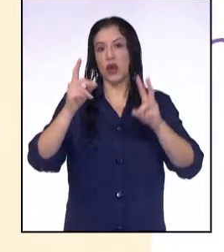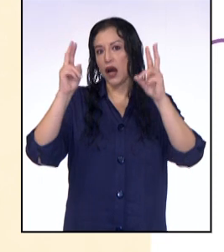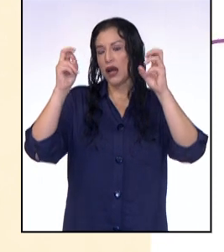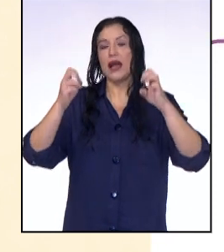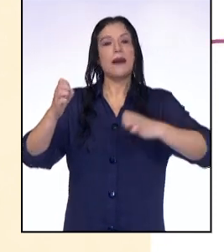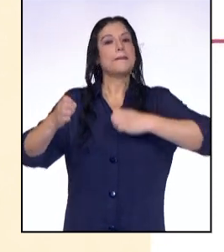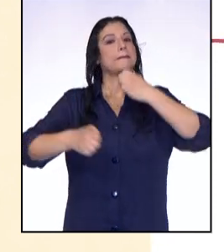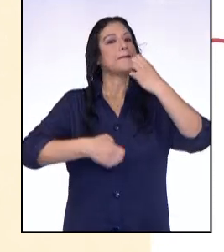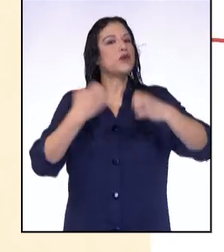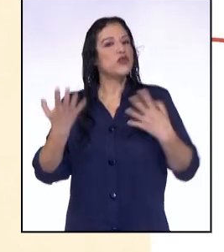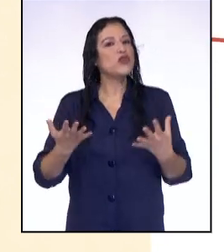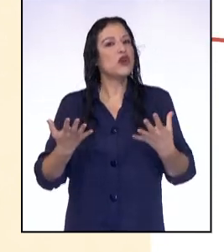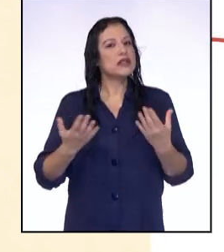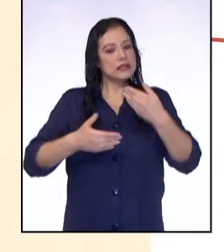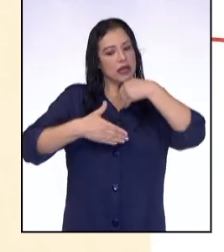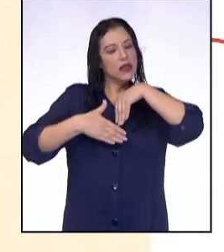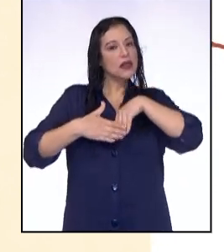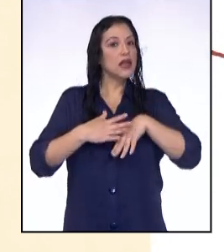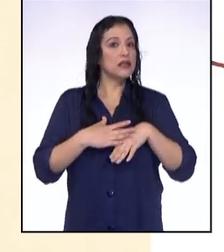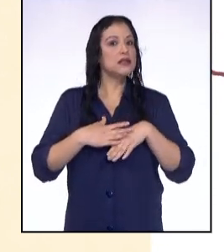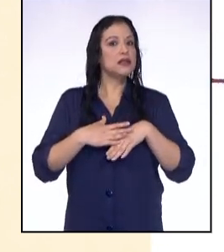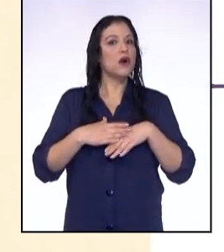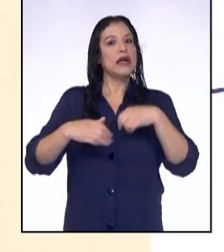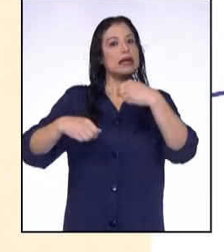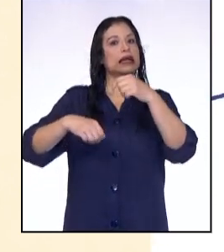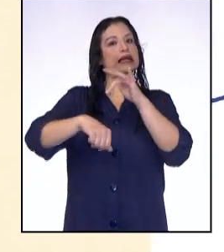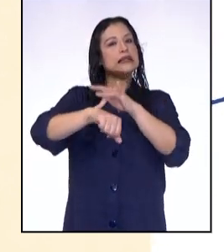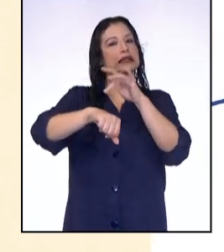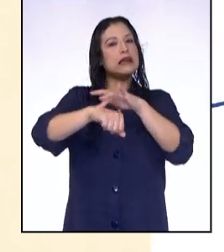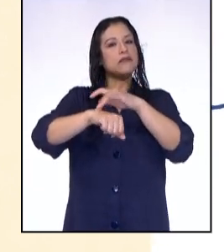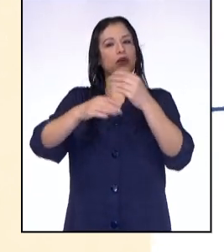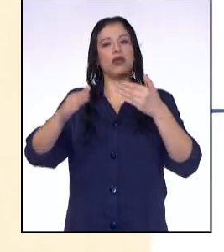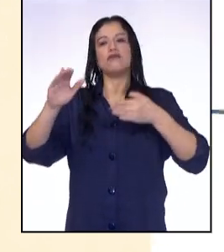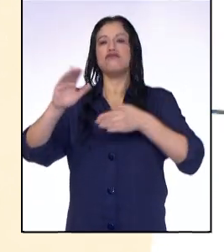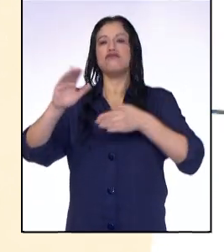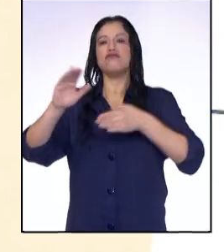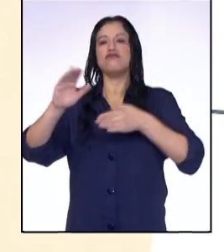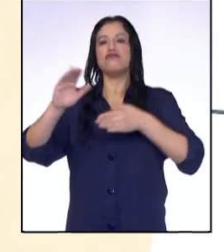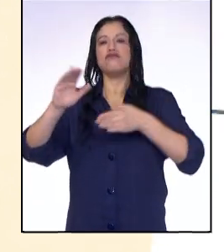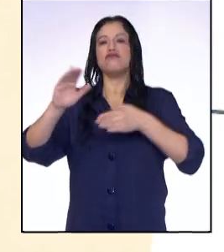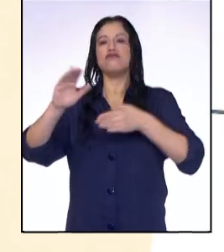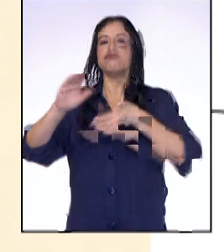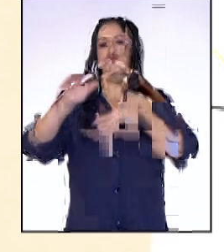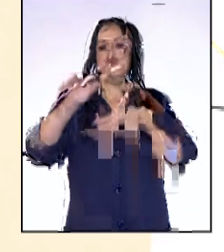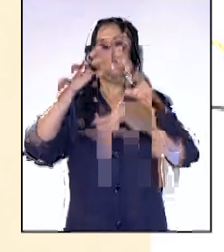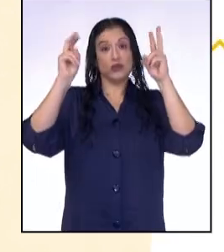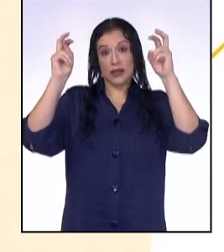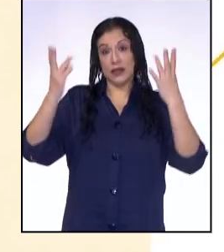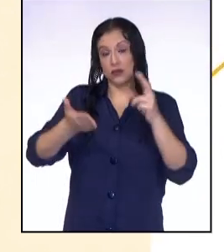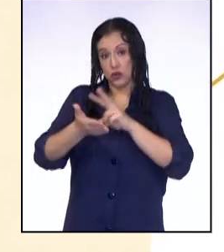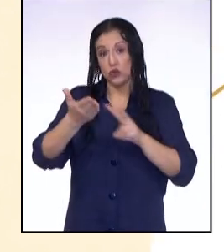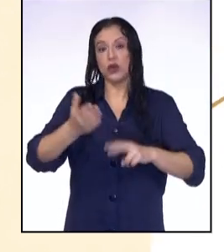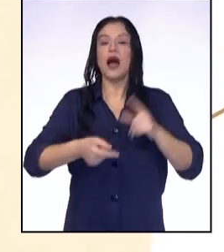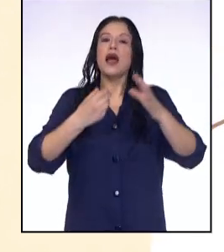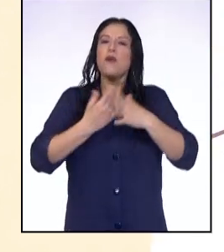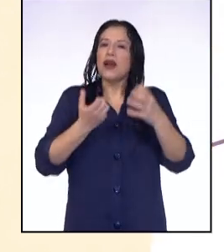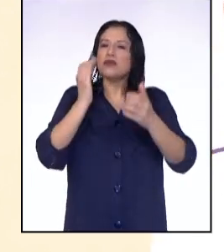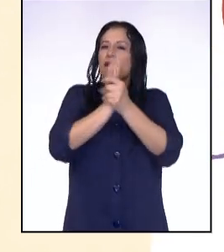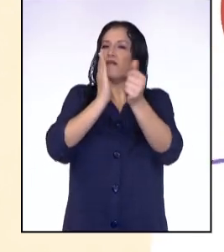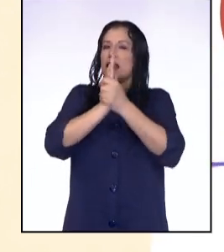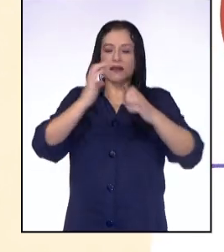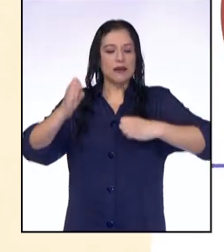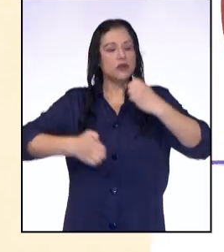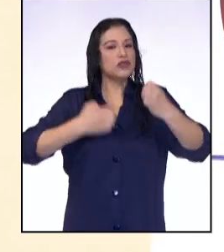sobre las emociones que habitan en nosotros durante esta etapa de aislamiento. La lectura ahondamos en las competencias